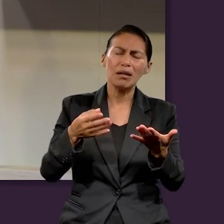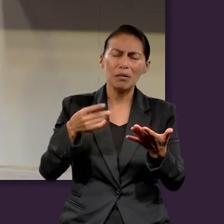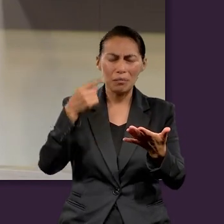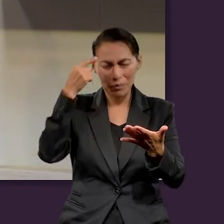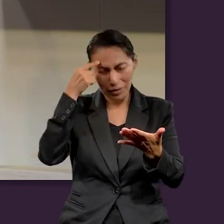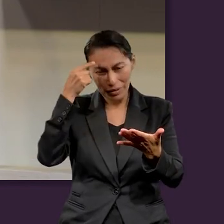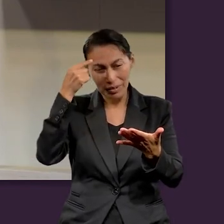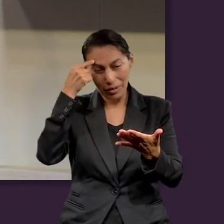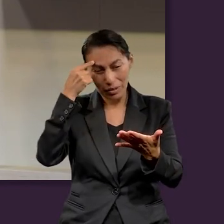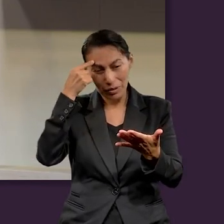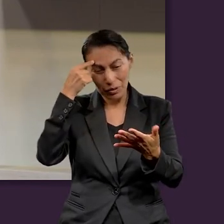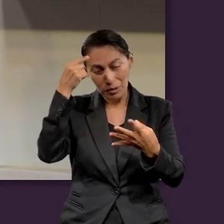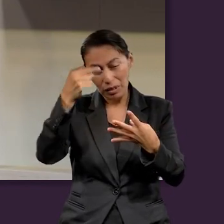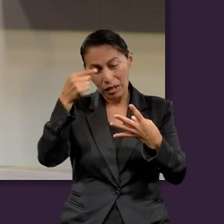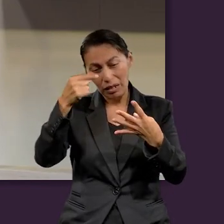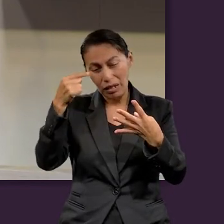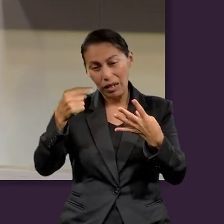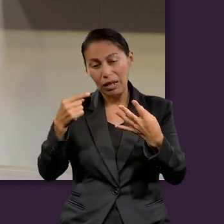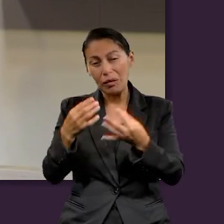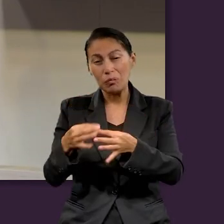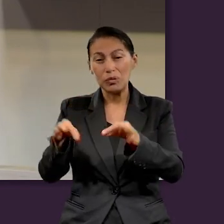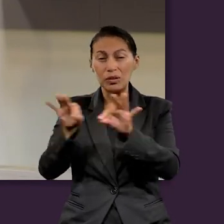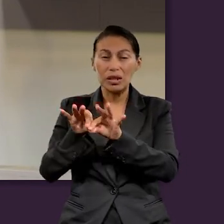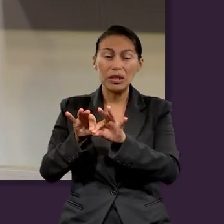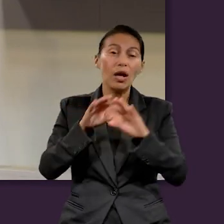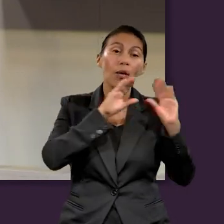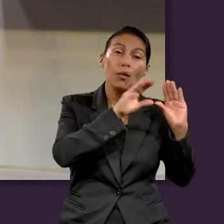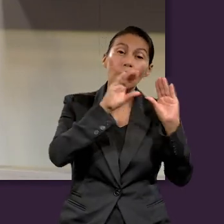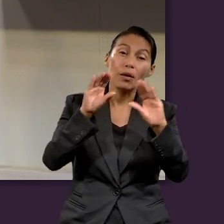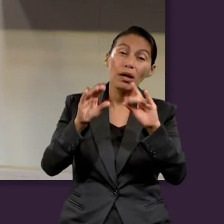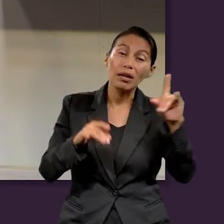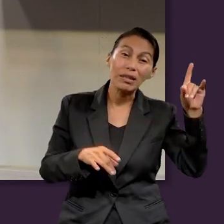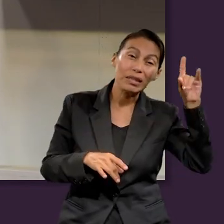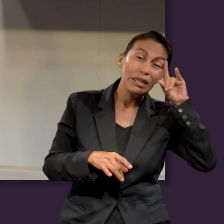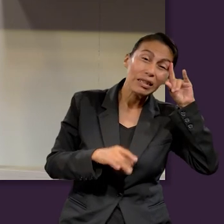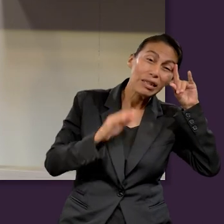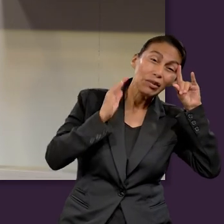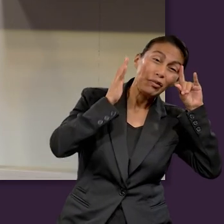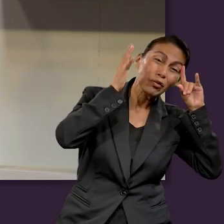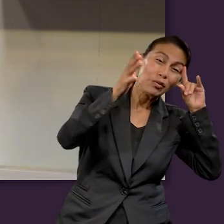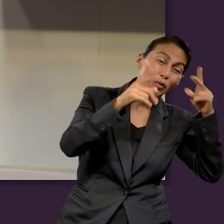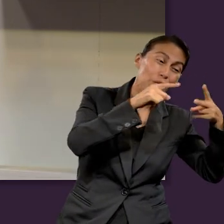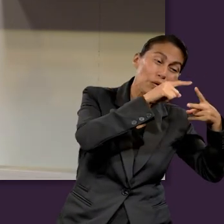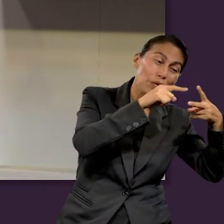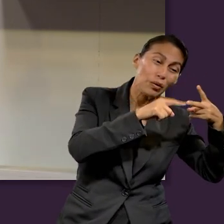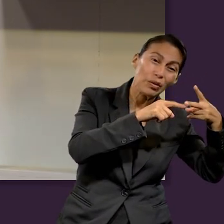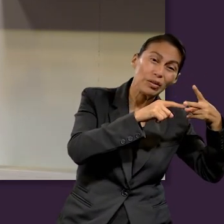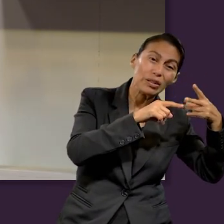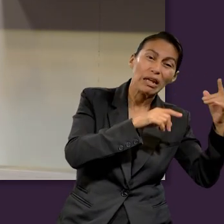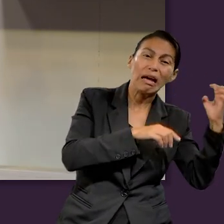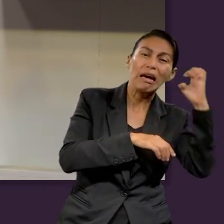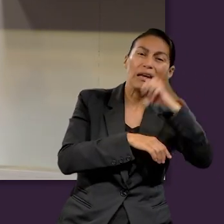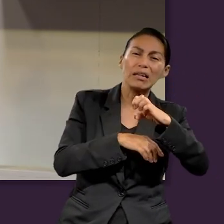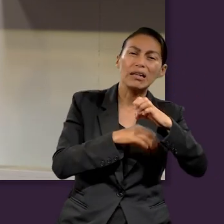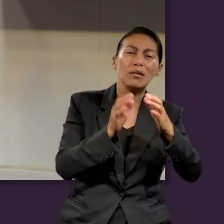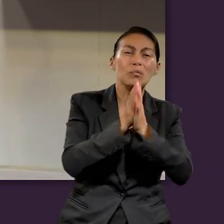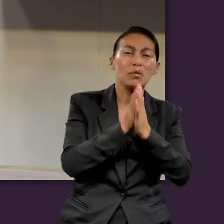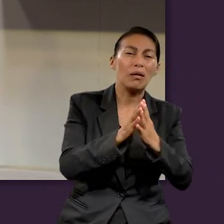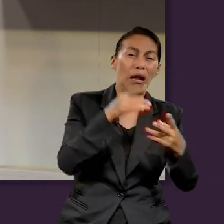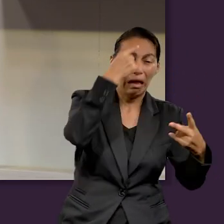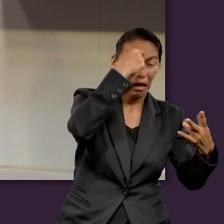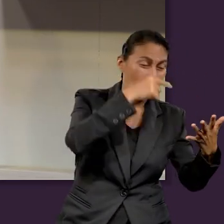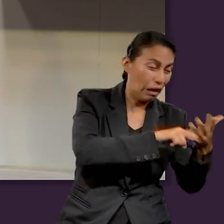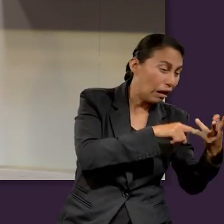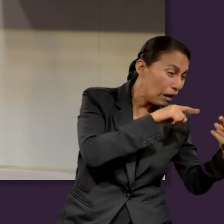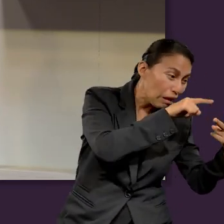repasando, analizando diversos aspectos que son importantes de lo que los engaños de Satanás van a representar para